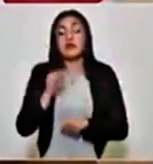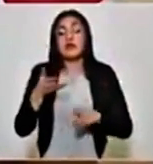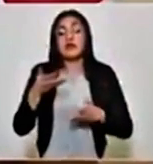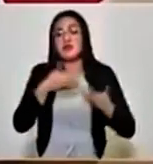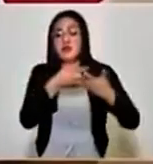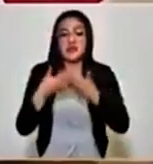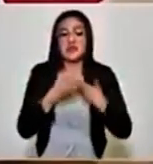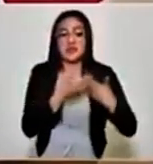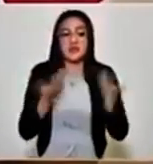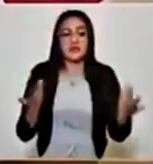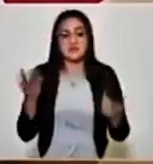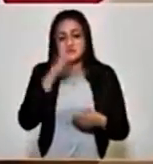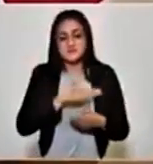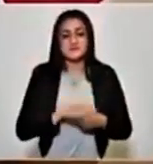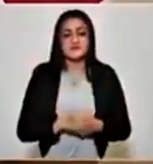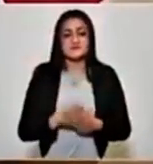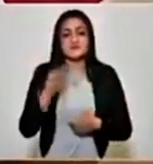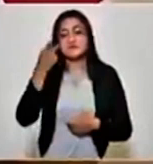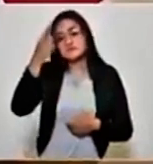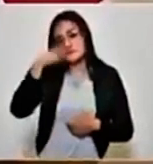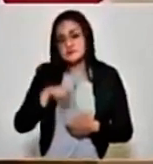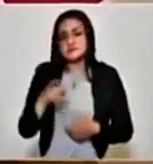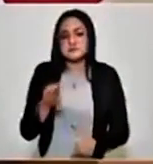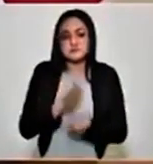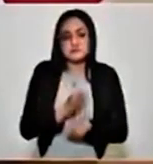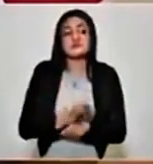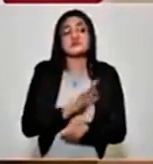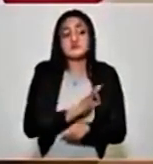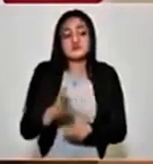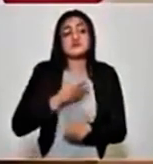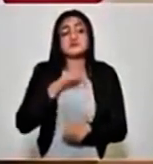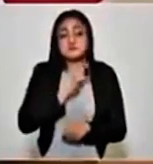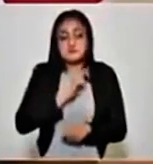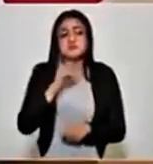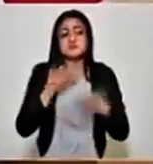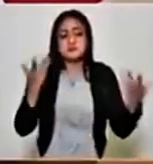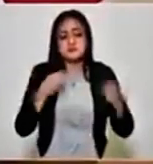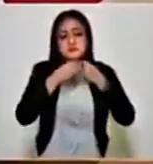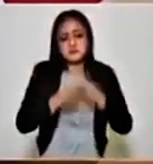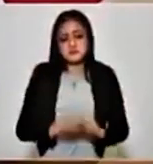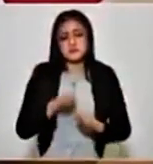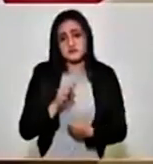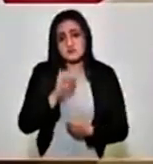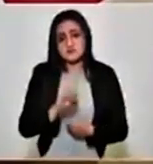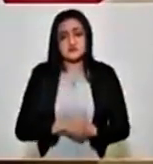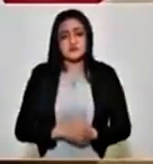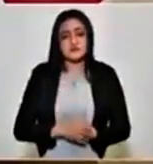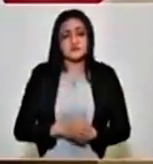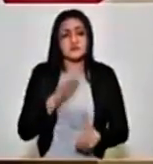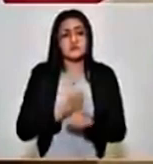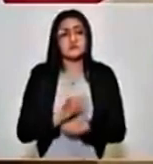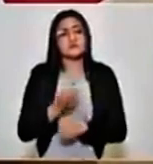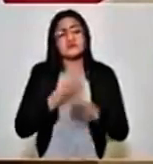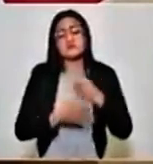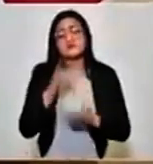generalizada, ¿sí?, y para poder generar mejores condiciones de seguridad, créanme que va haber todas las